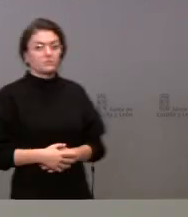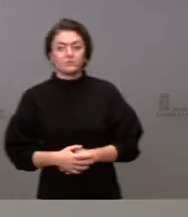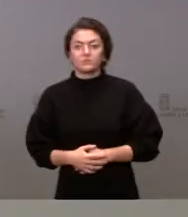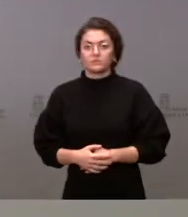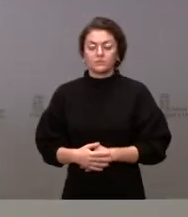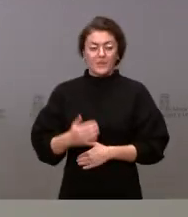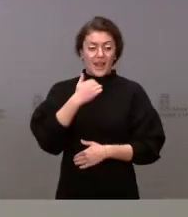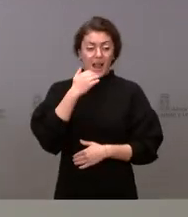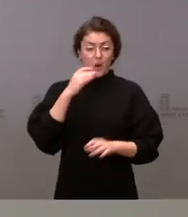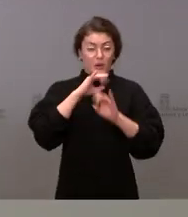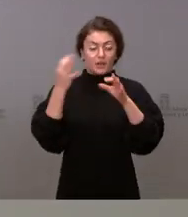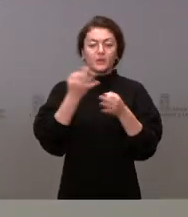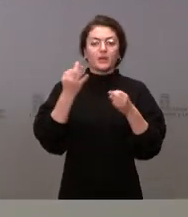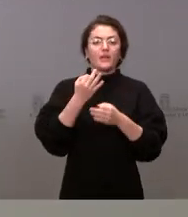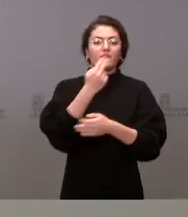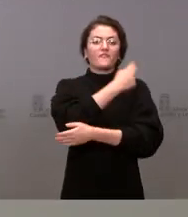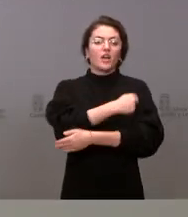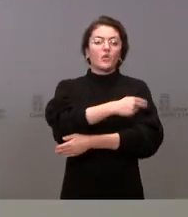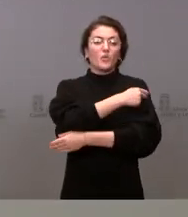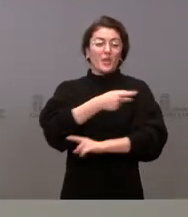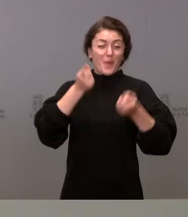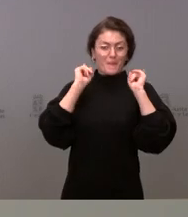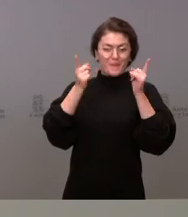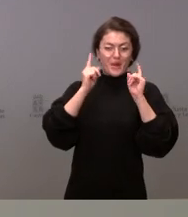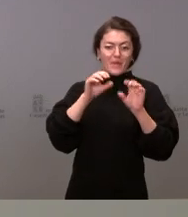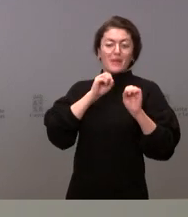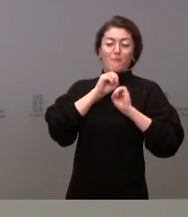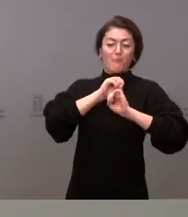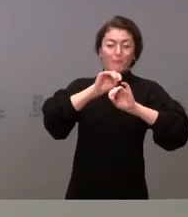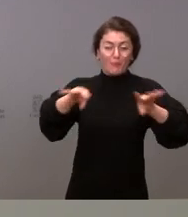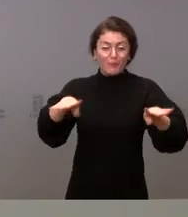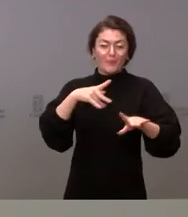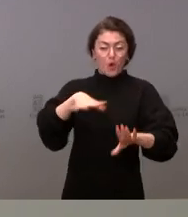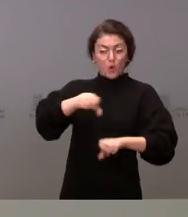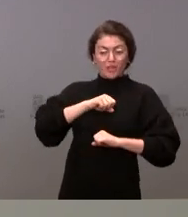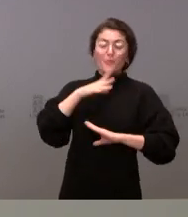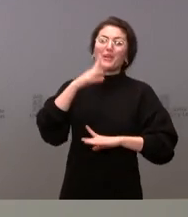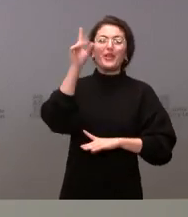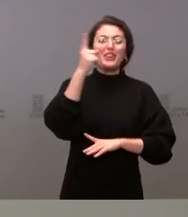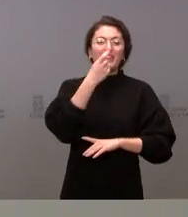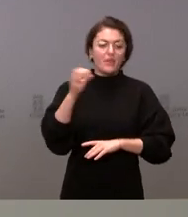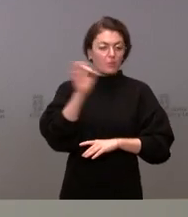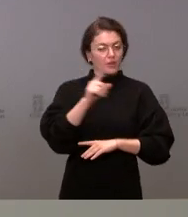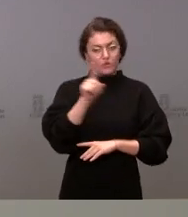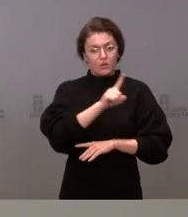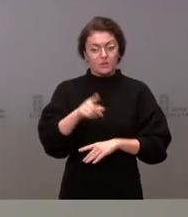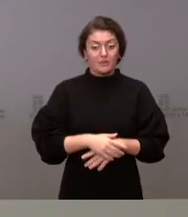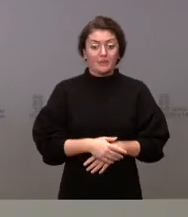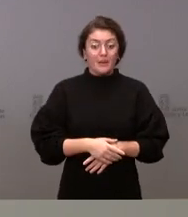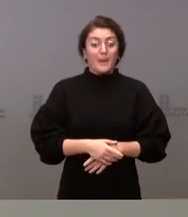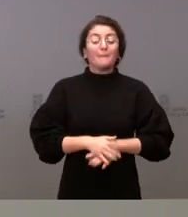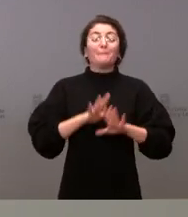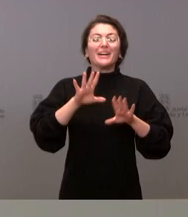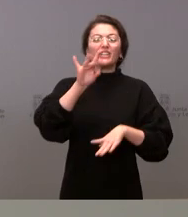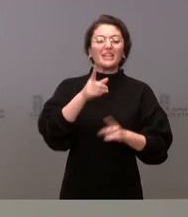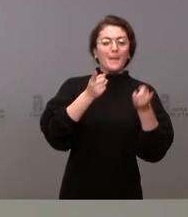vacunación previene del contagio, pero no a un 100%. Y lo que sí hace es prevenir o evitar la gravedad